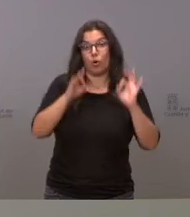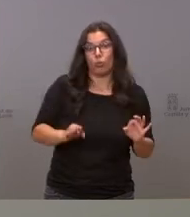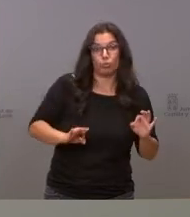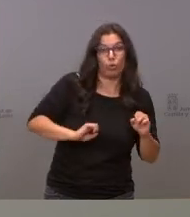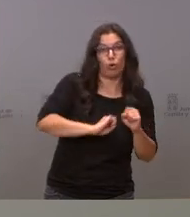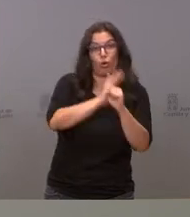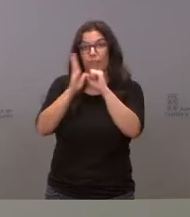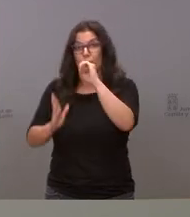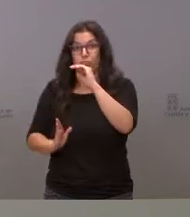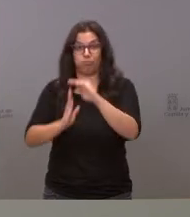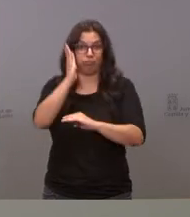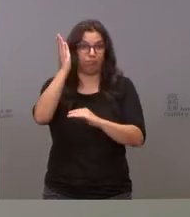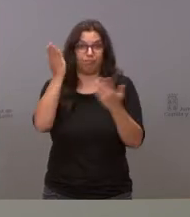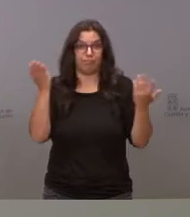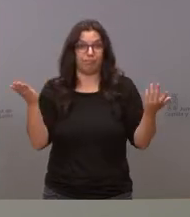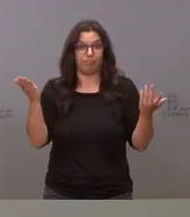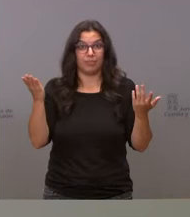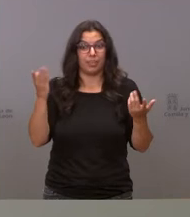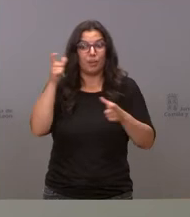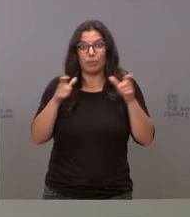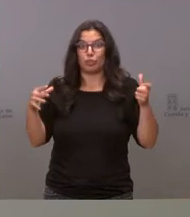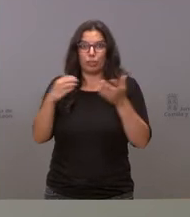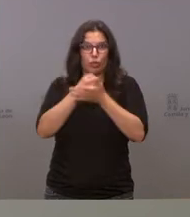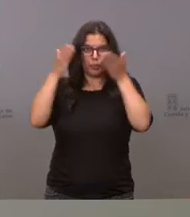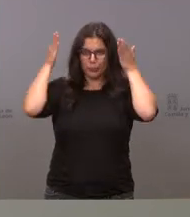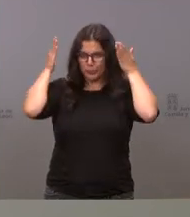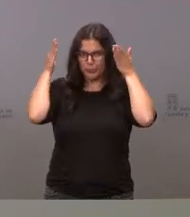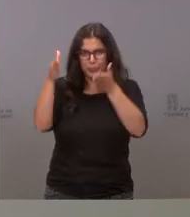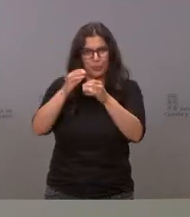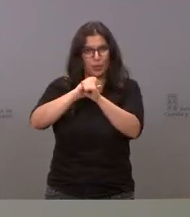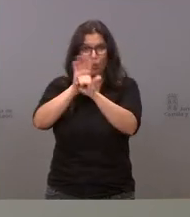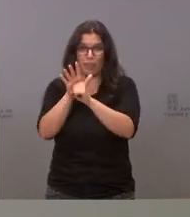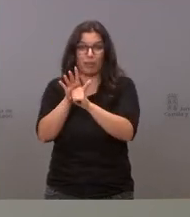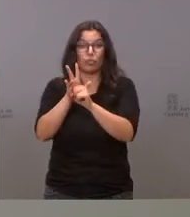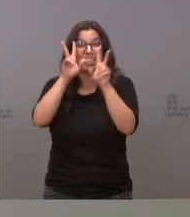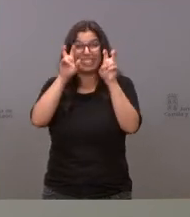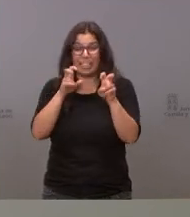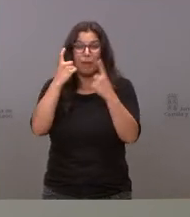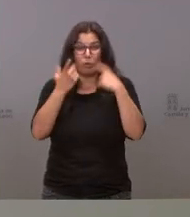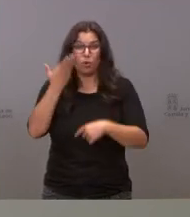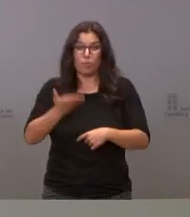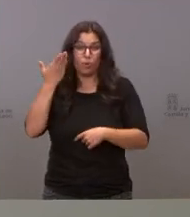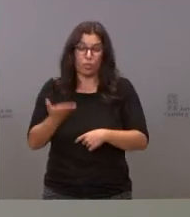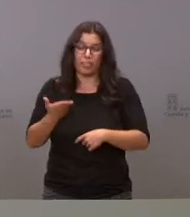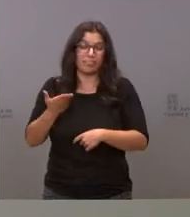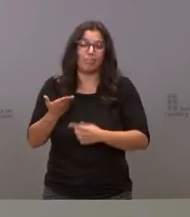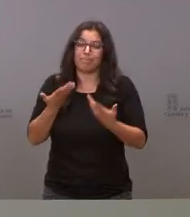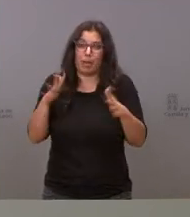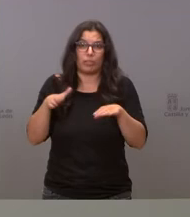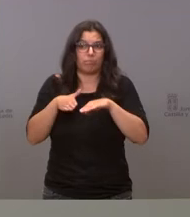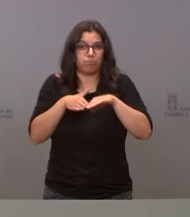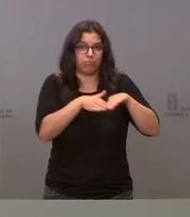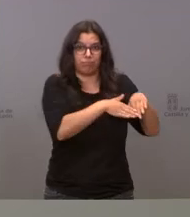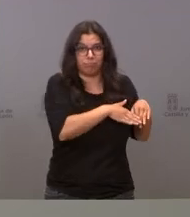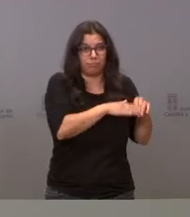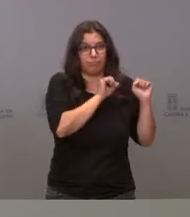pandemia estuvo todo el mundo trabajando en la pandemia y determinados temas tan importantes como esto pues se rezagaron más